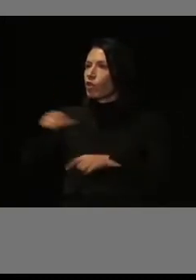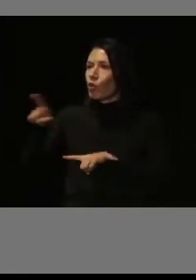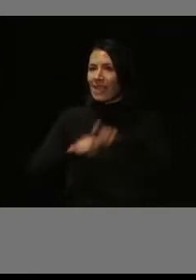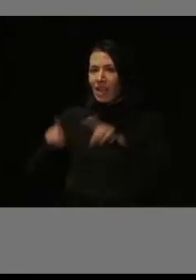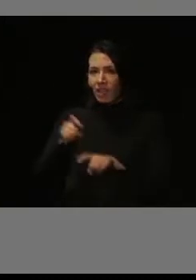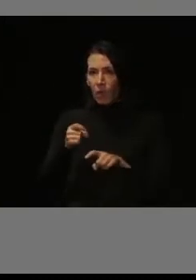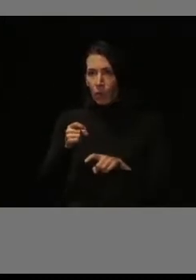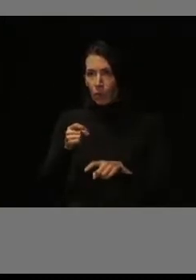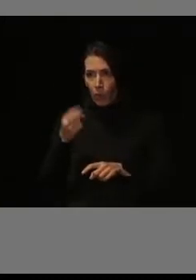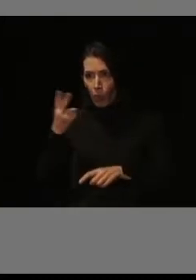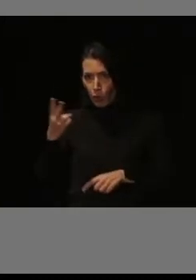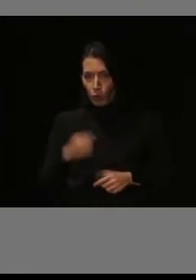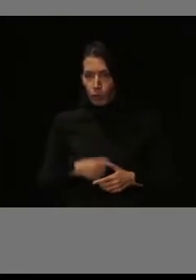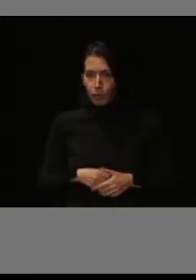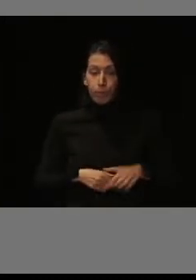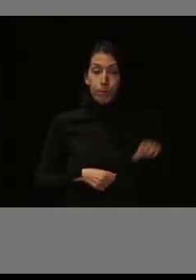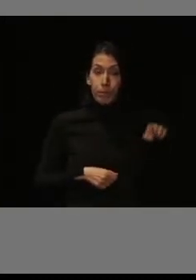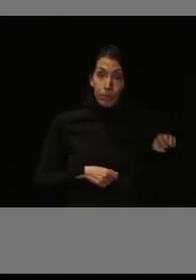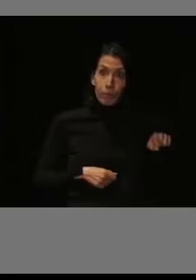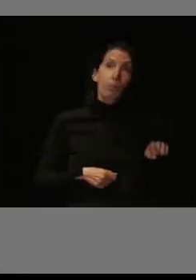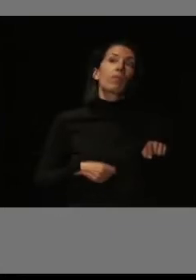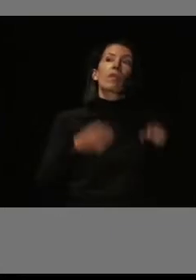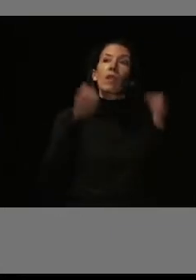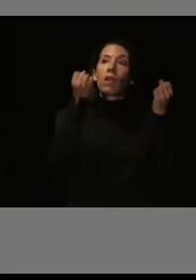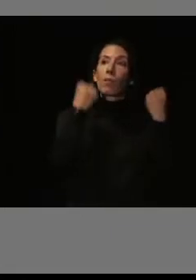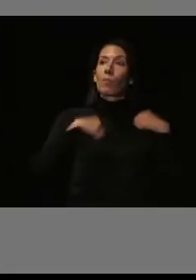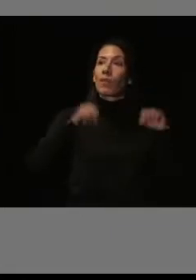El primero, el de prácticas formativas,